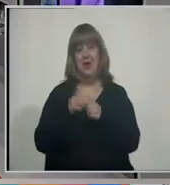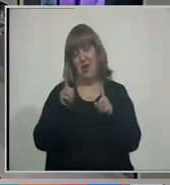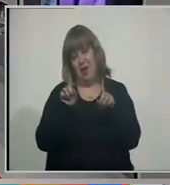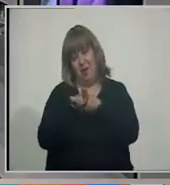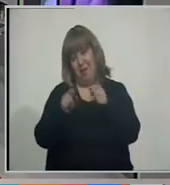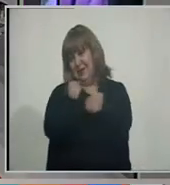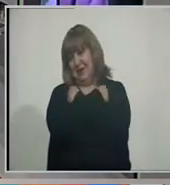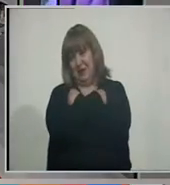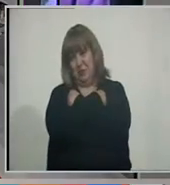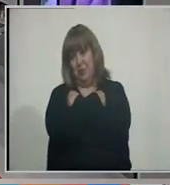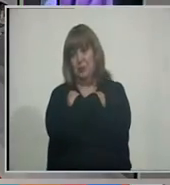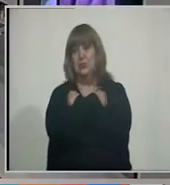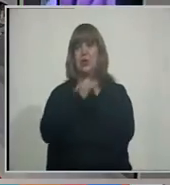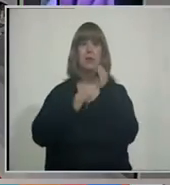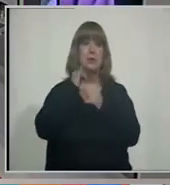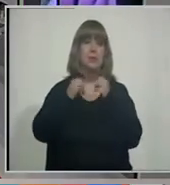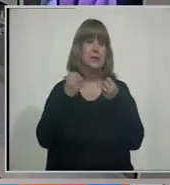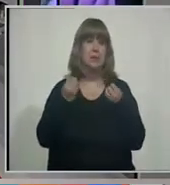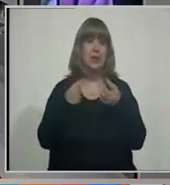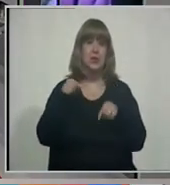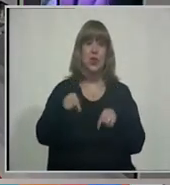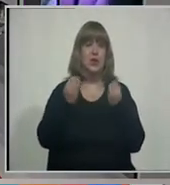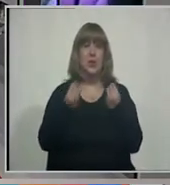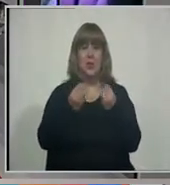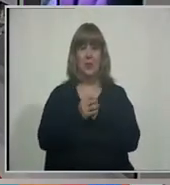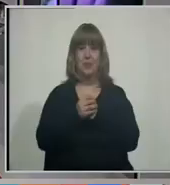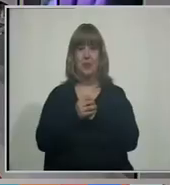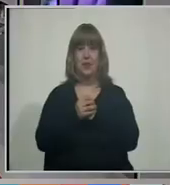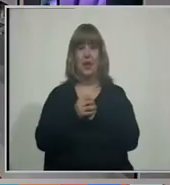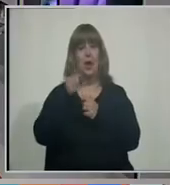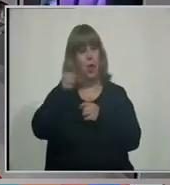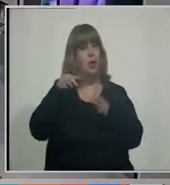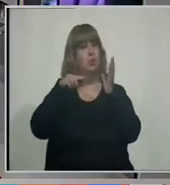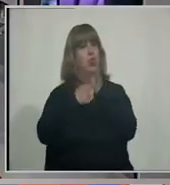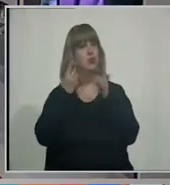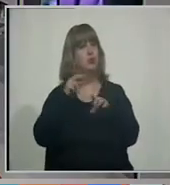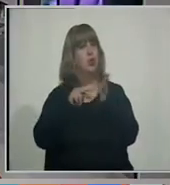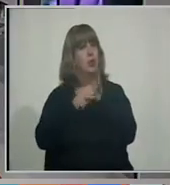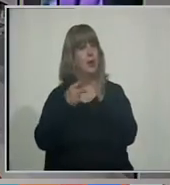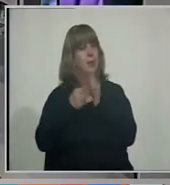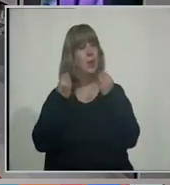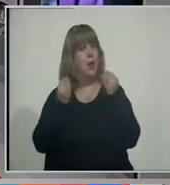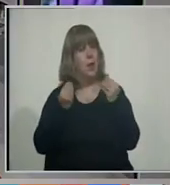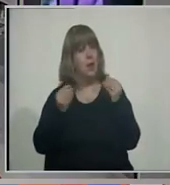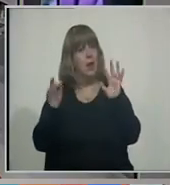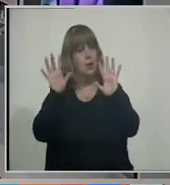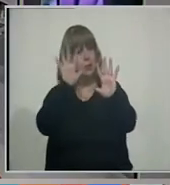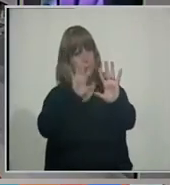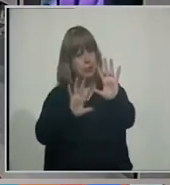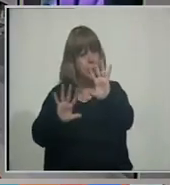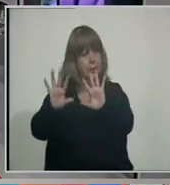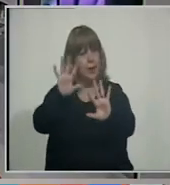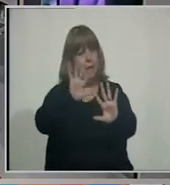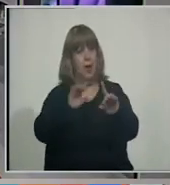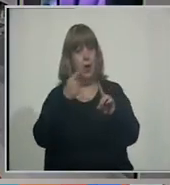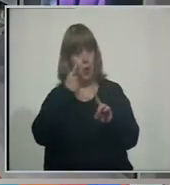Peter, ¿esperamos una máxima de 20 para hoy? Sí, el tema son las nieblas. Más allá del pronóstico, tenemos que recomendarle a la gente